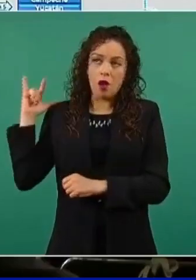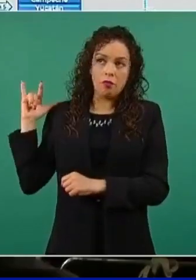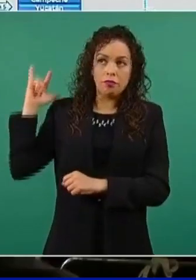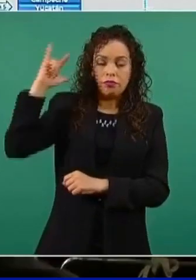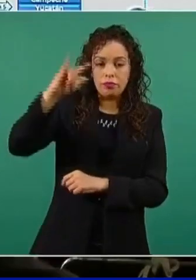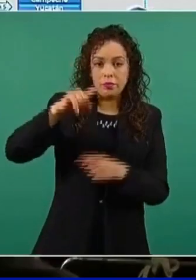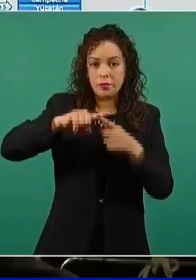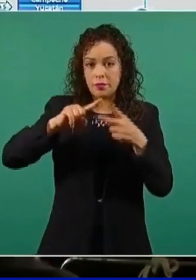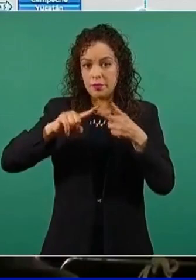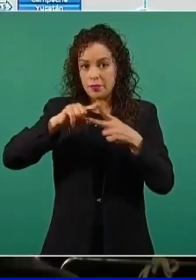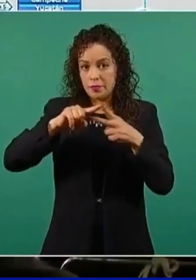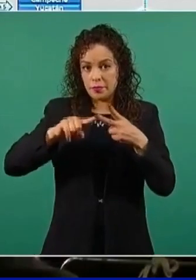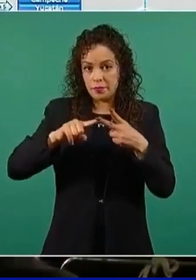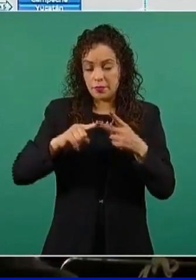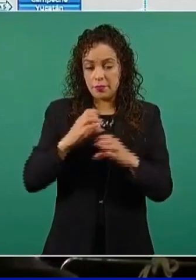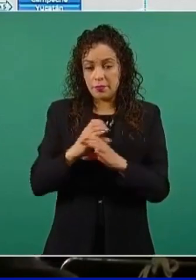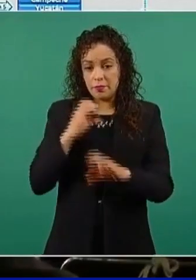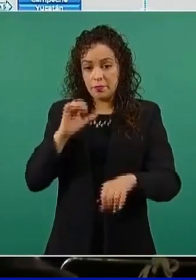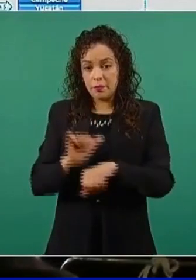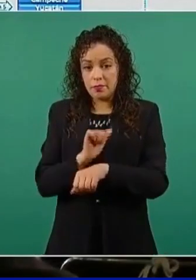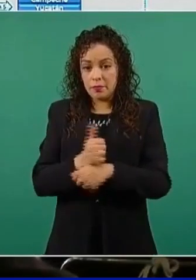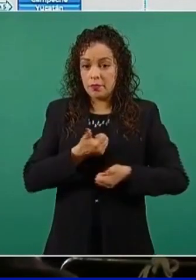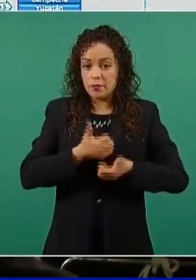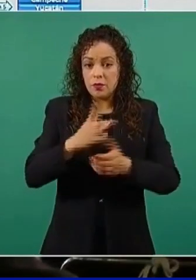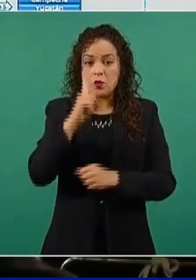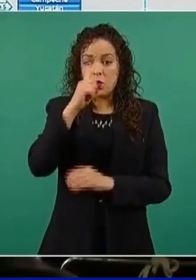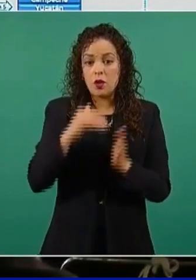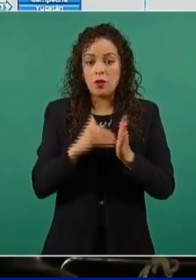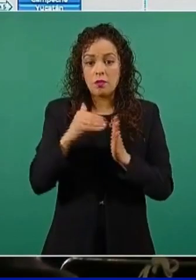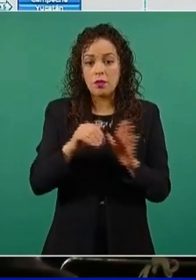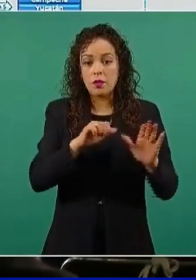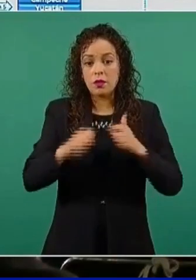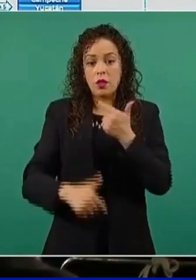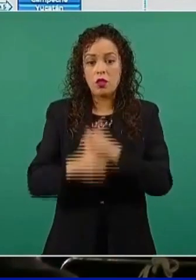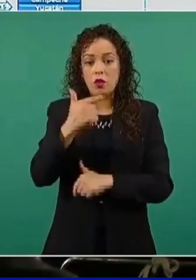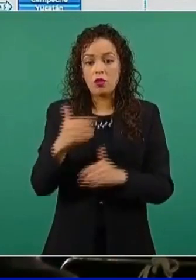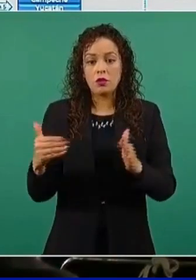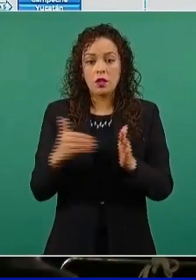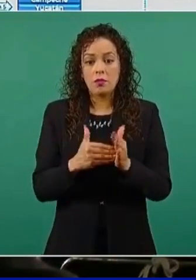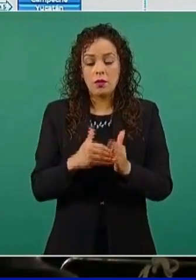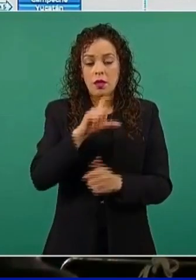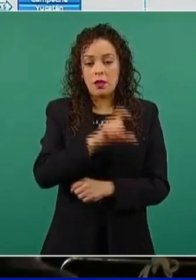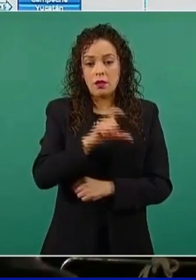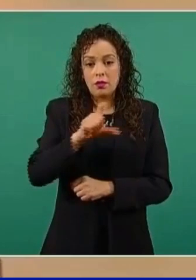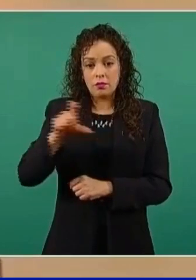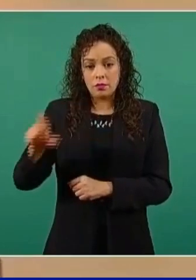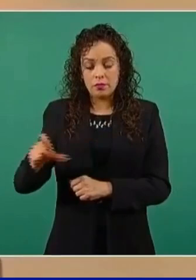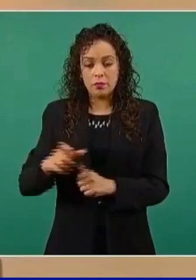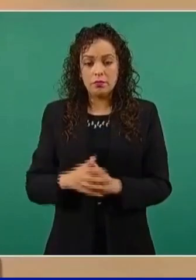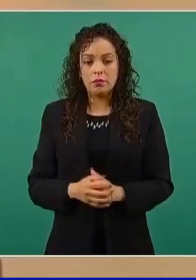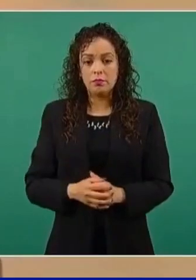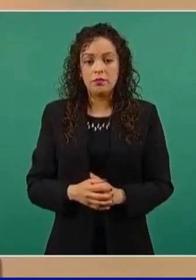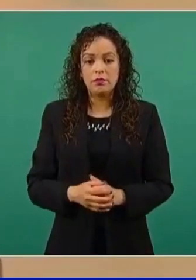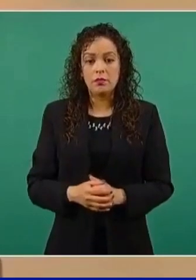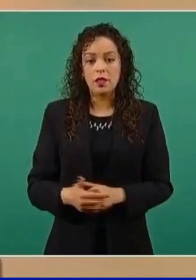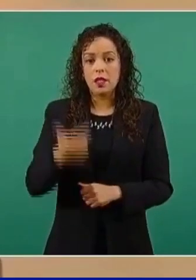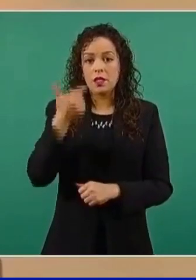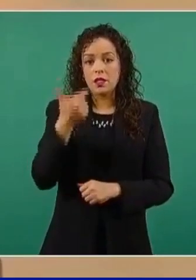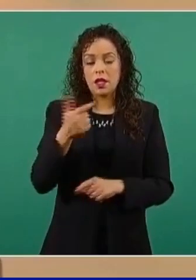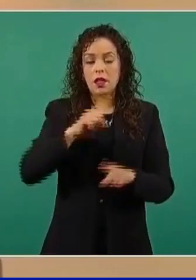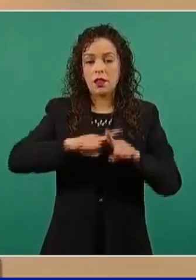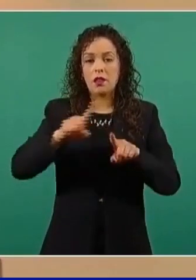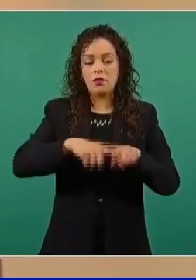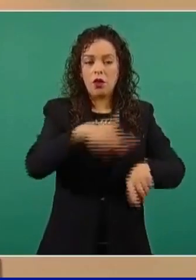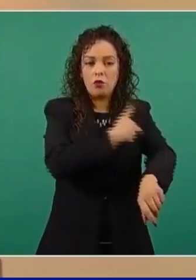En la vía terrestre se distribuyeron 1.612.000 dosis, 7 rutas que